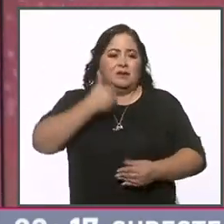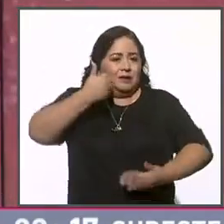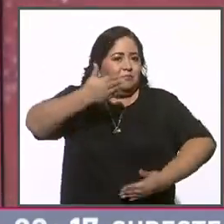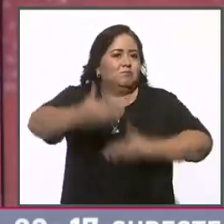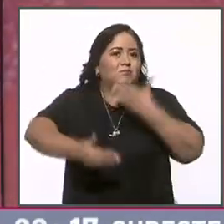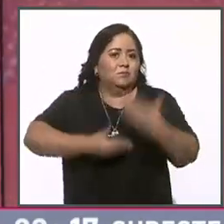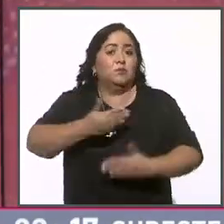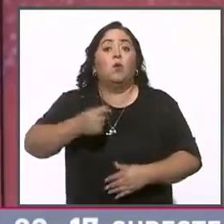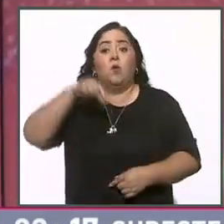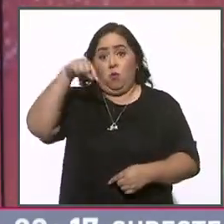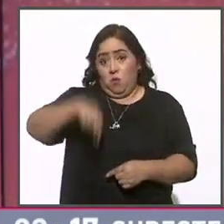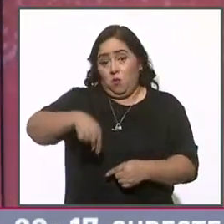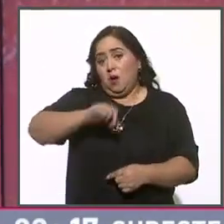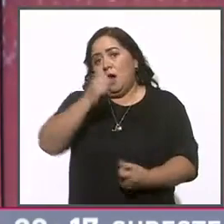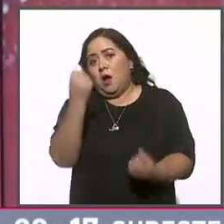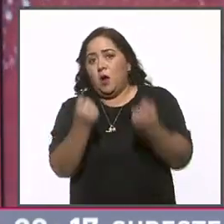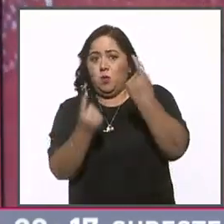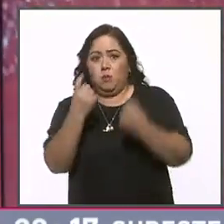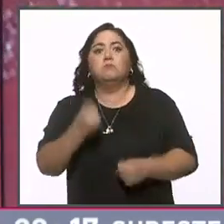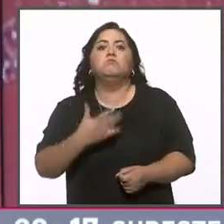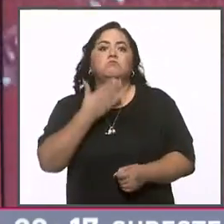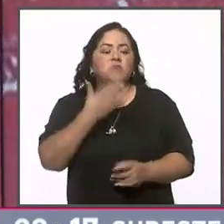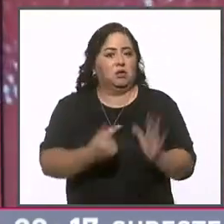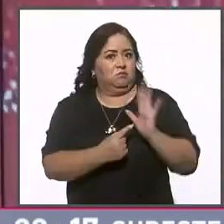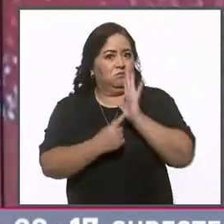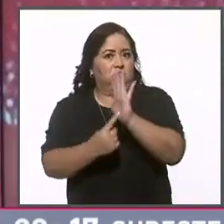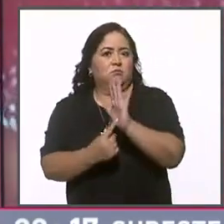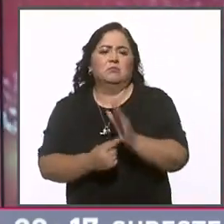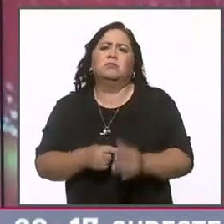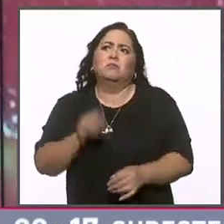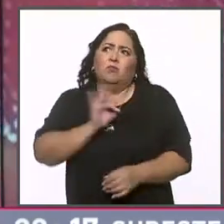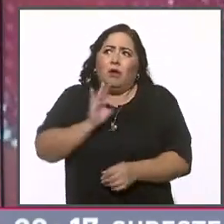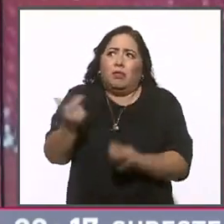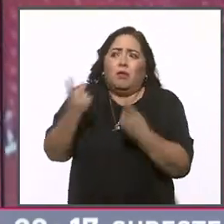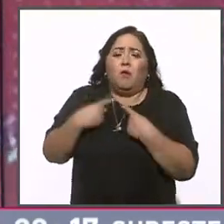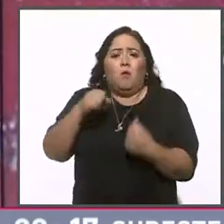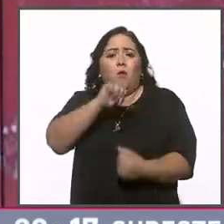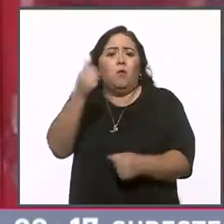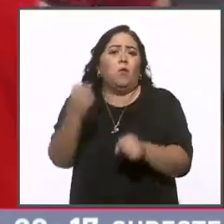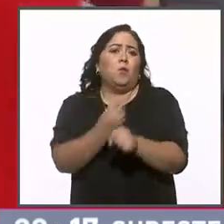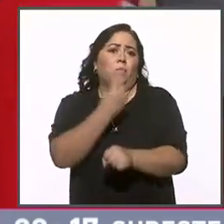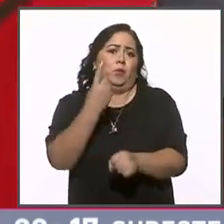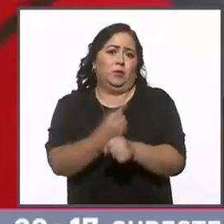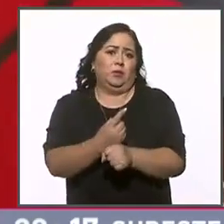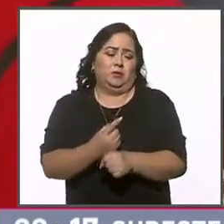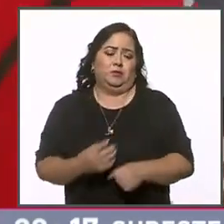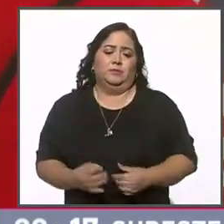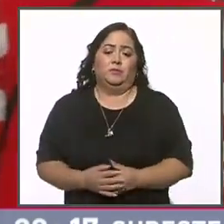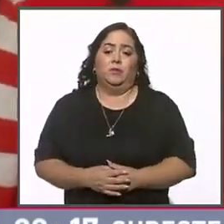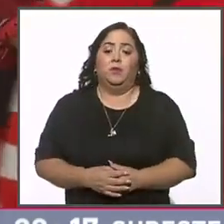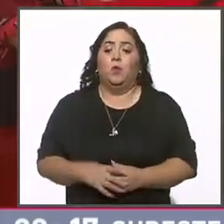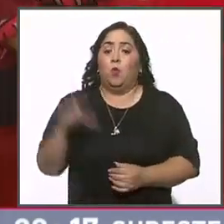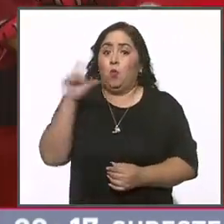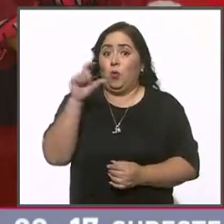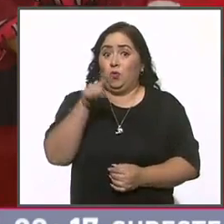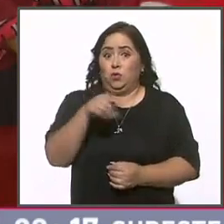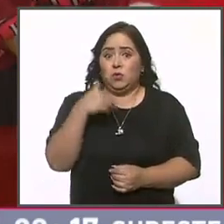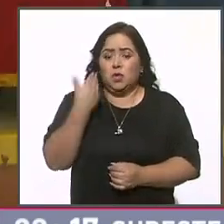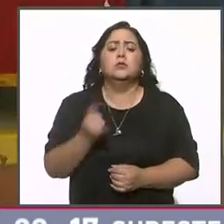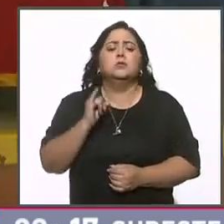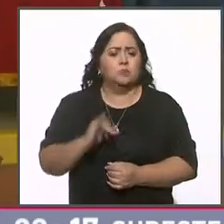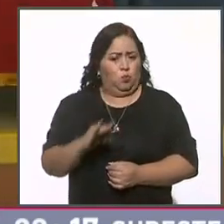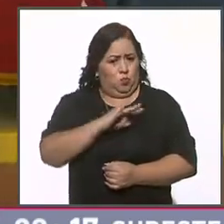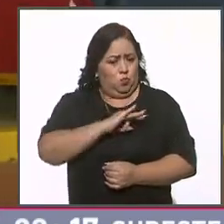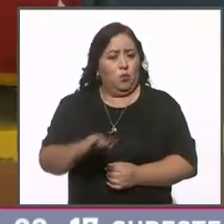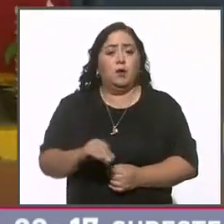adelante. Hoy, algunos de ellos lograron demostrar que merecen otra oportunidad. Cuando se quiere, se puede.